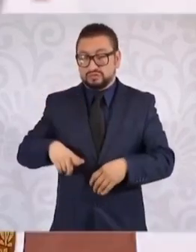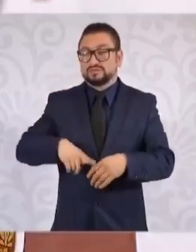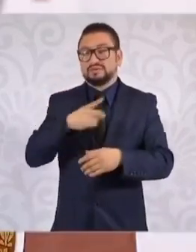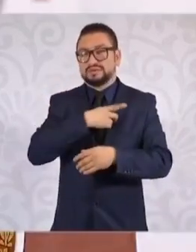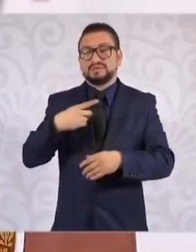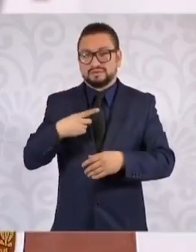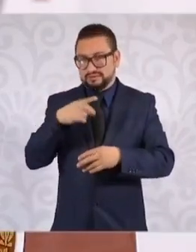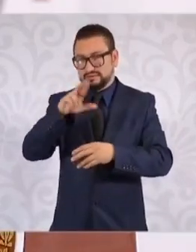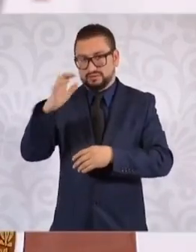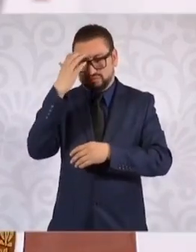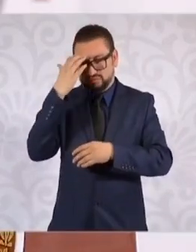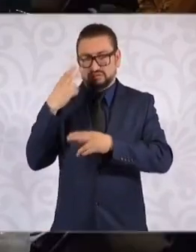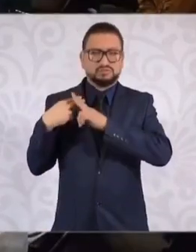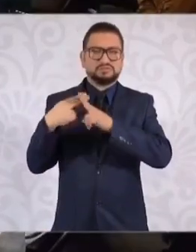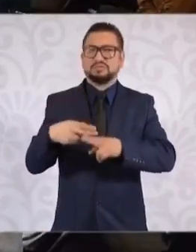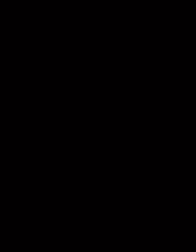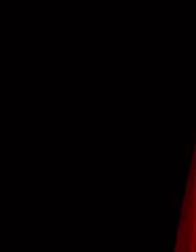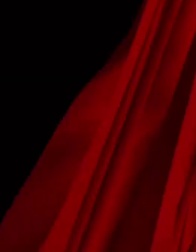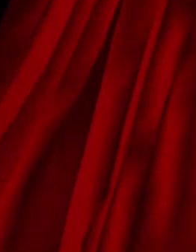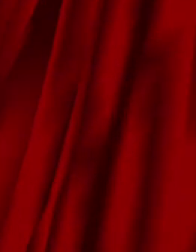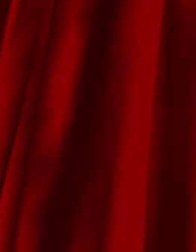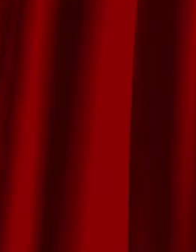desde hace muchos años.